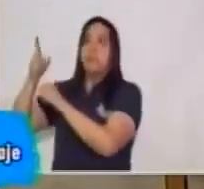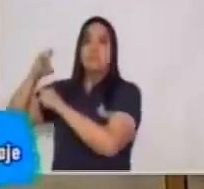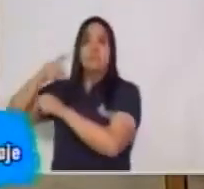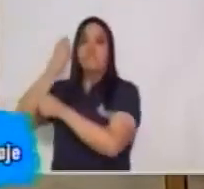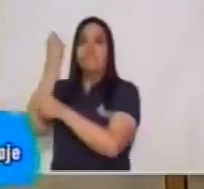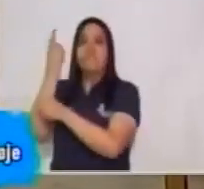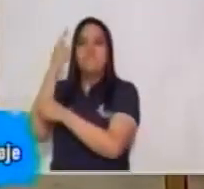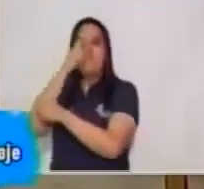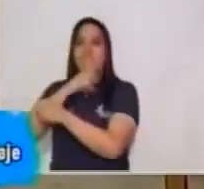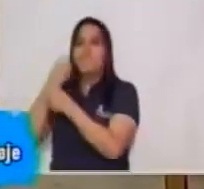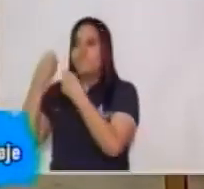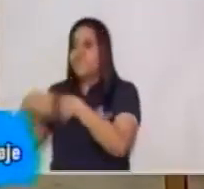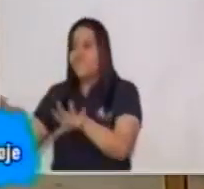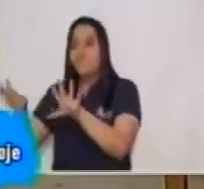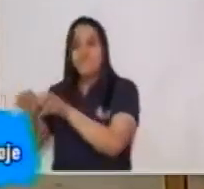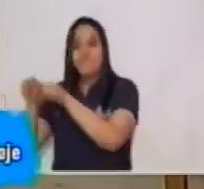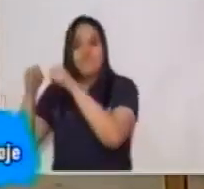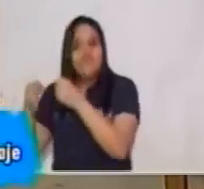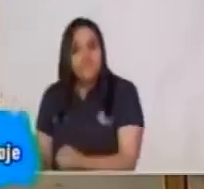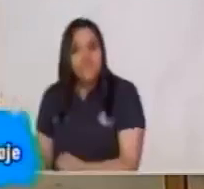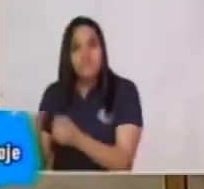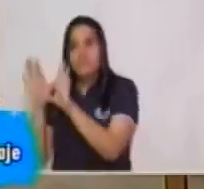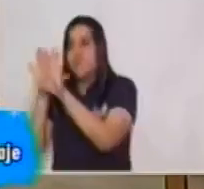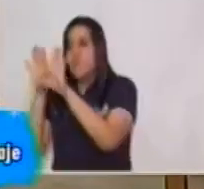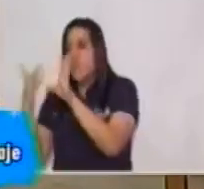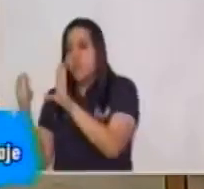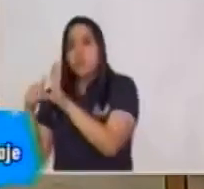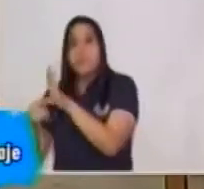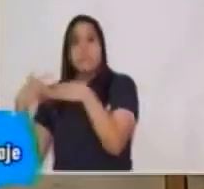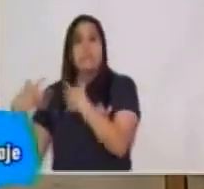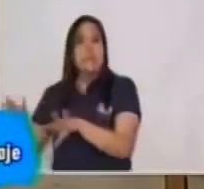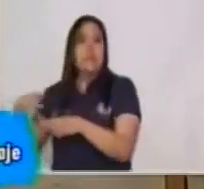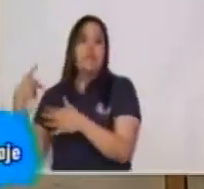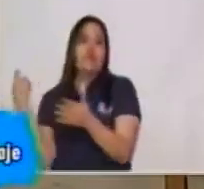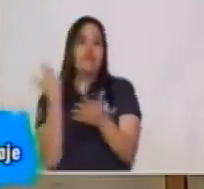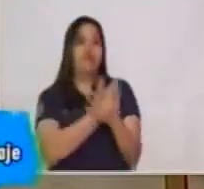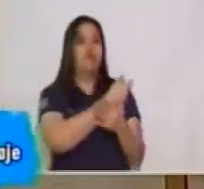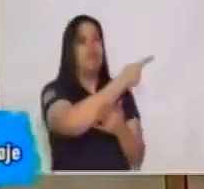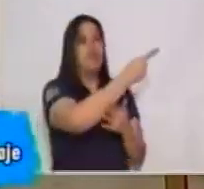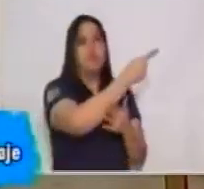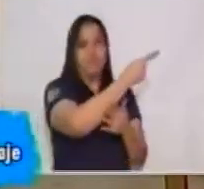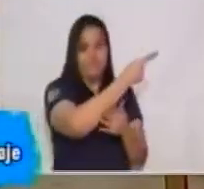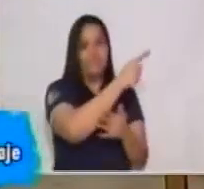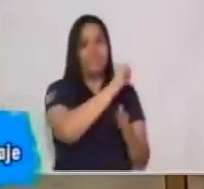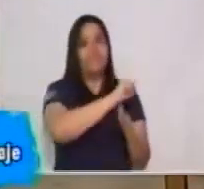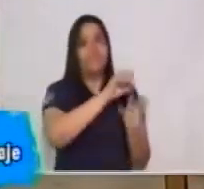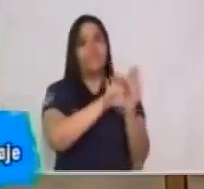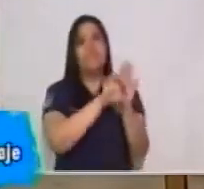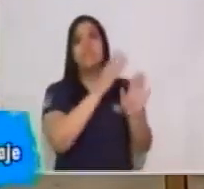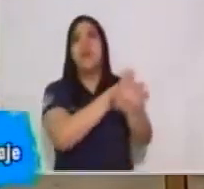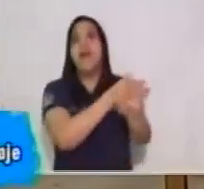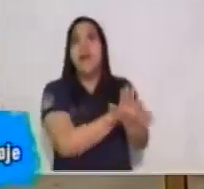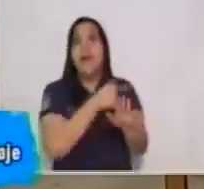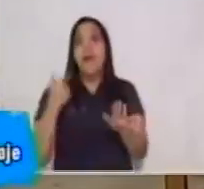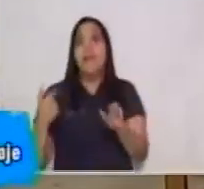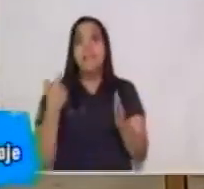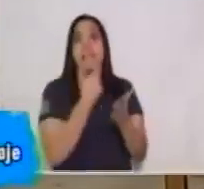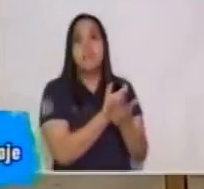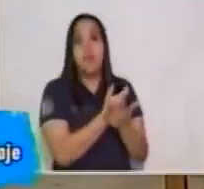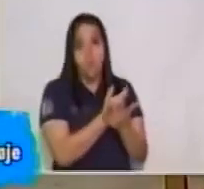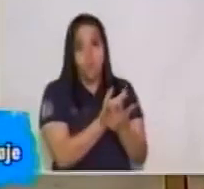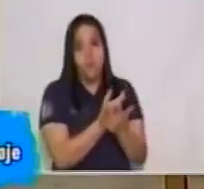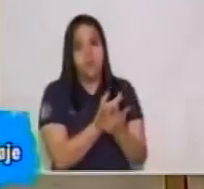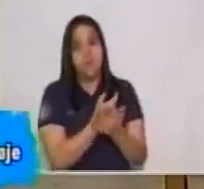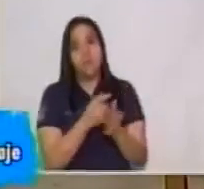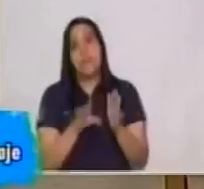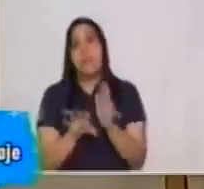colgar algo, algo se quebró, alguna puerta, necesitan unirla. Todo eso sucedió antes de él. Ahora,